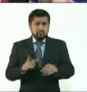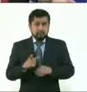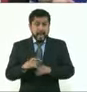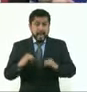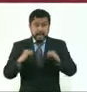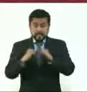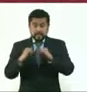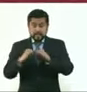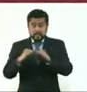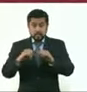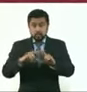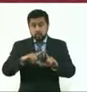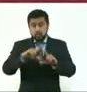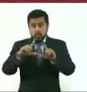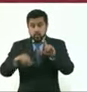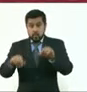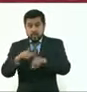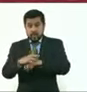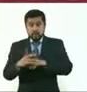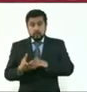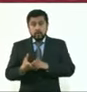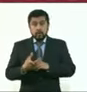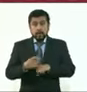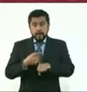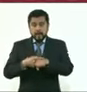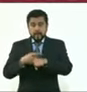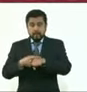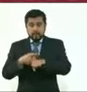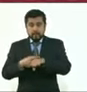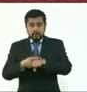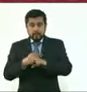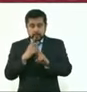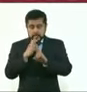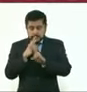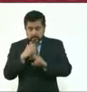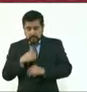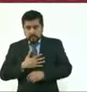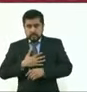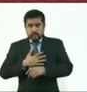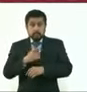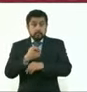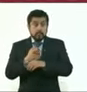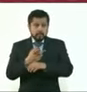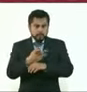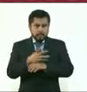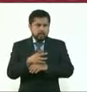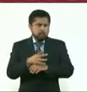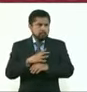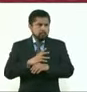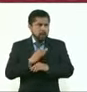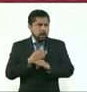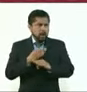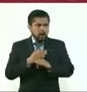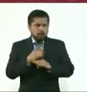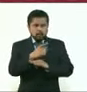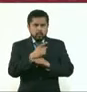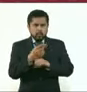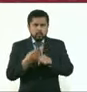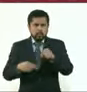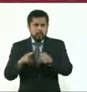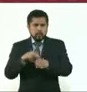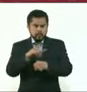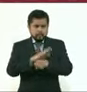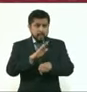Enfermedades Respiratorias, que es quien normalmente recibe a personas que tienen mayor